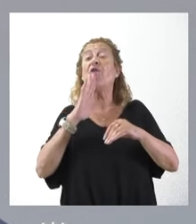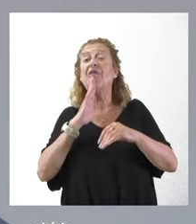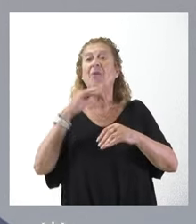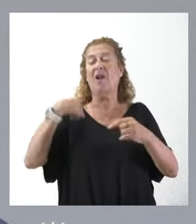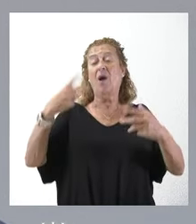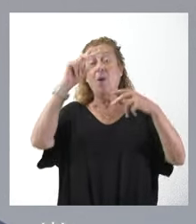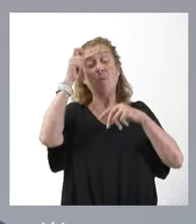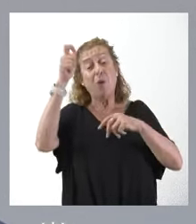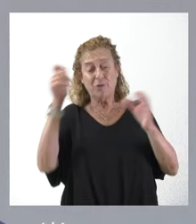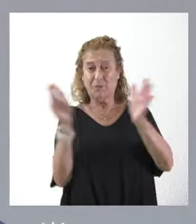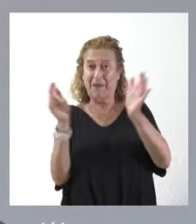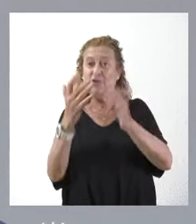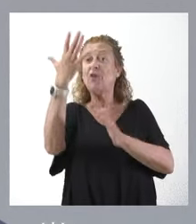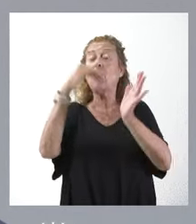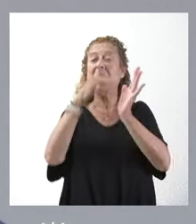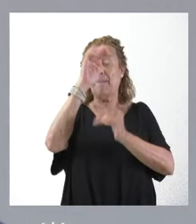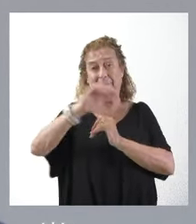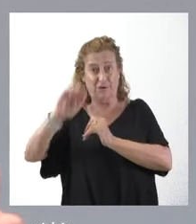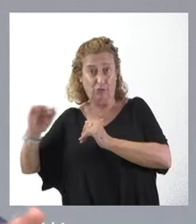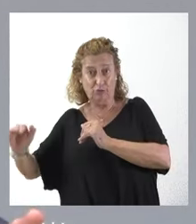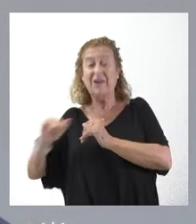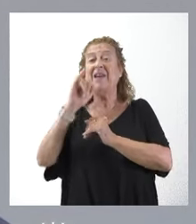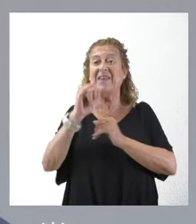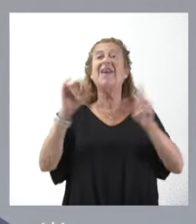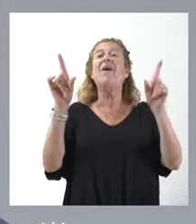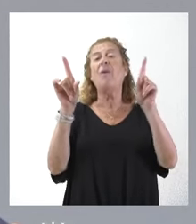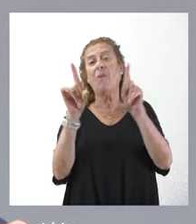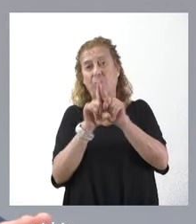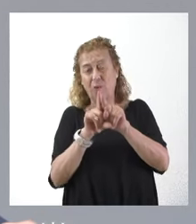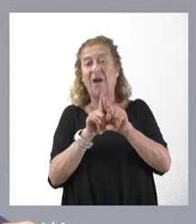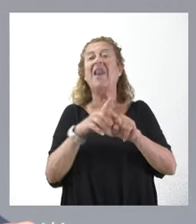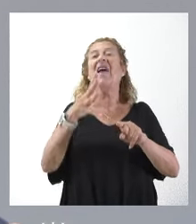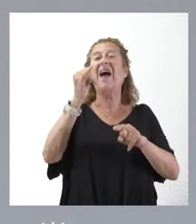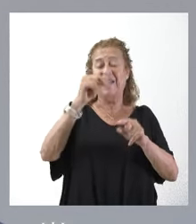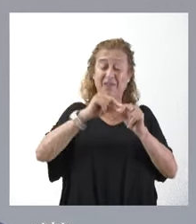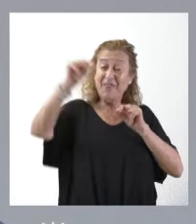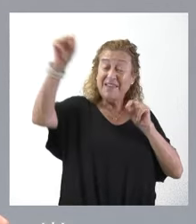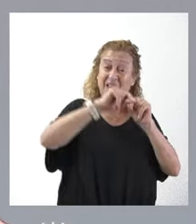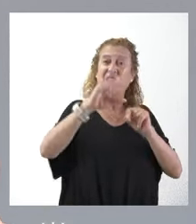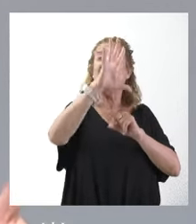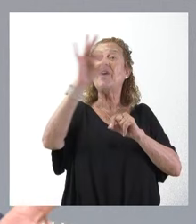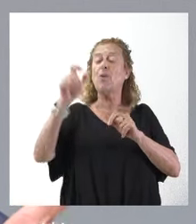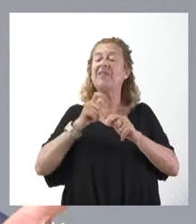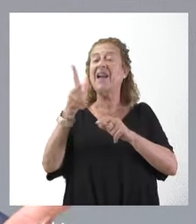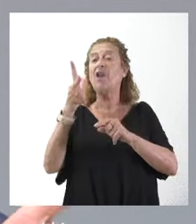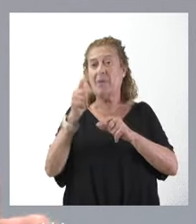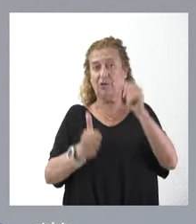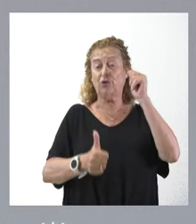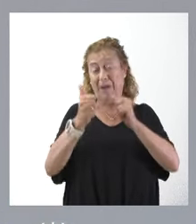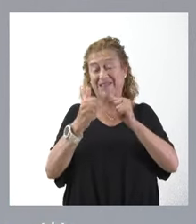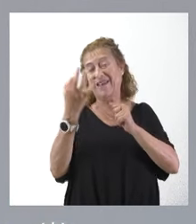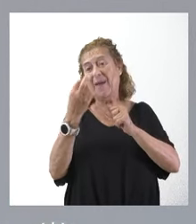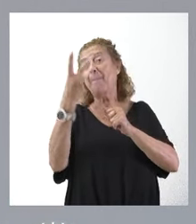municipios de menos de 5.000 habitantes y que disten más de 50 kilómetros de un municipio de más de 20.000.